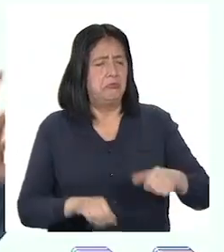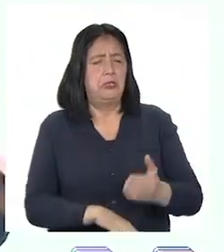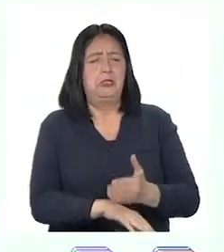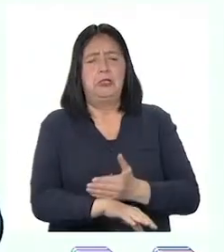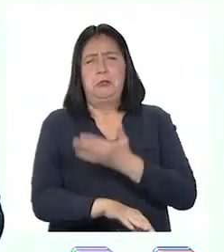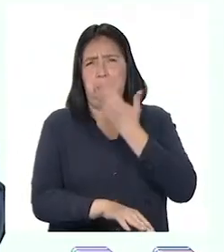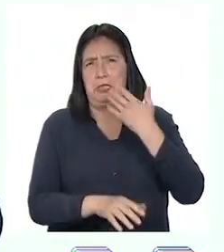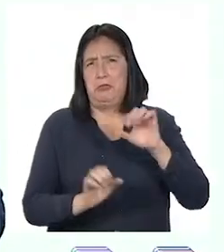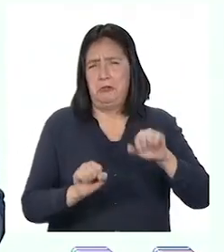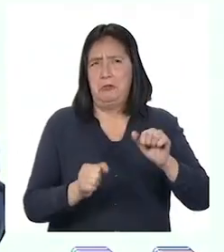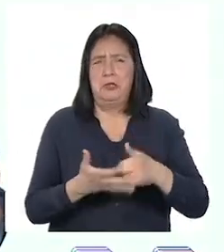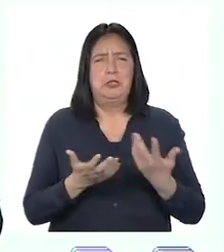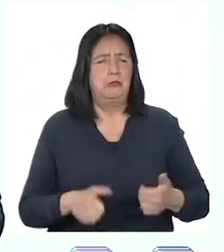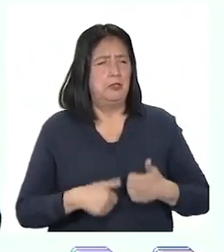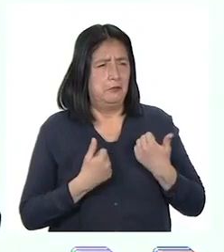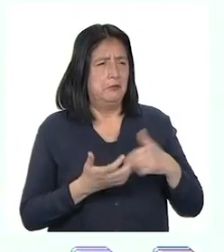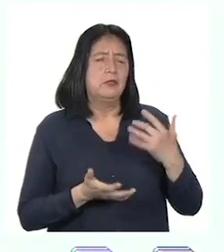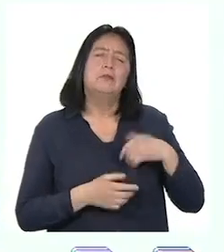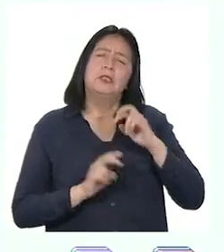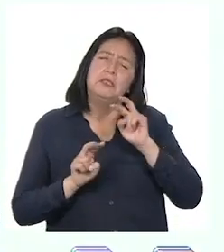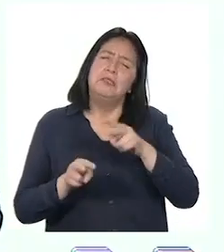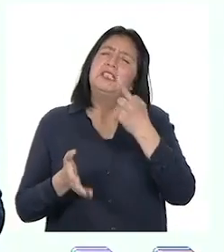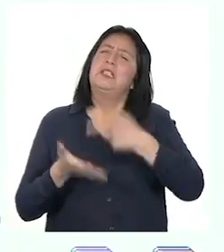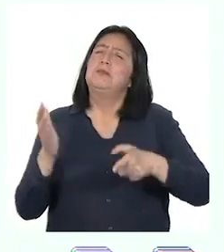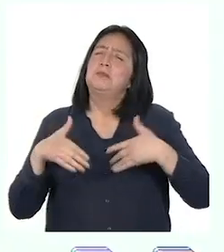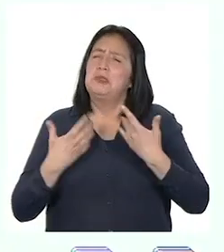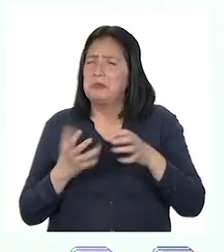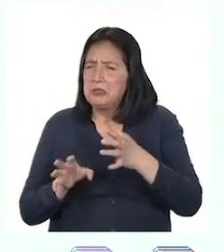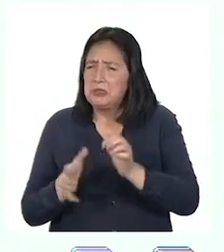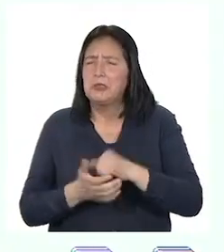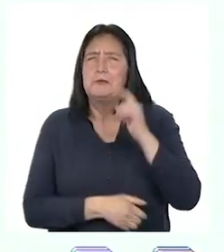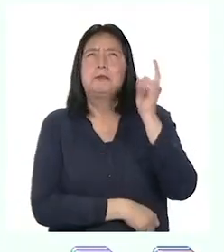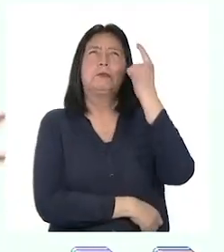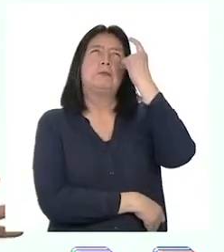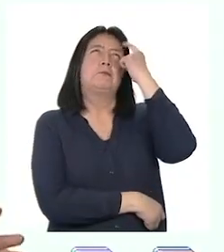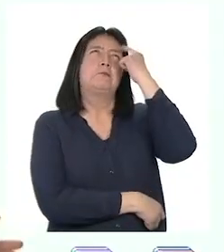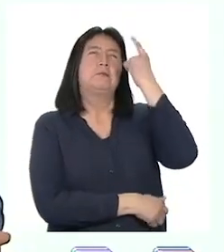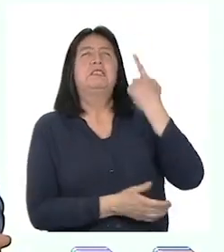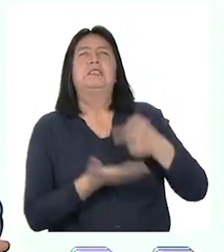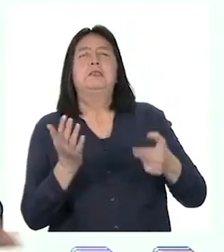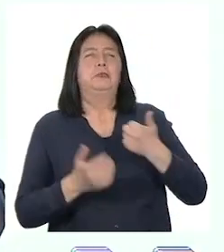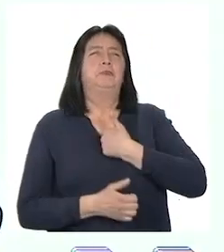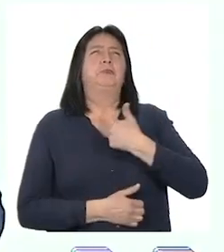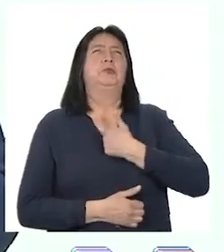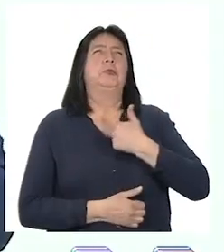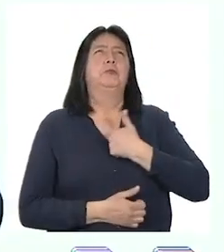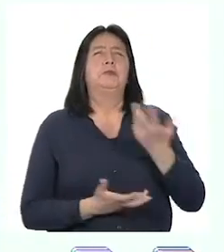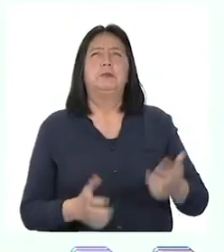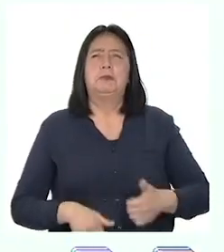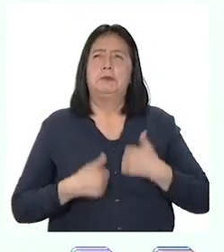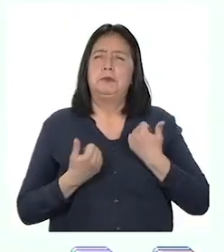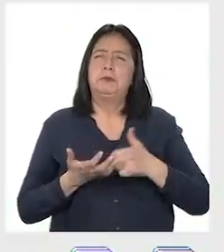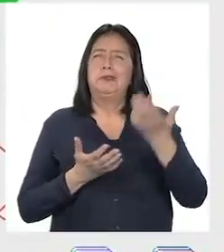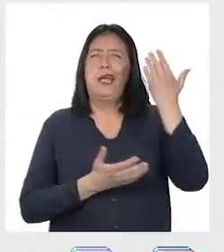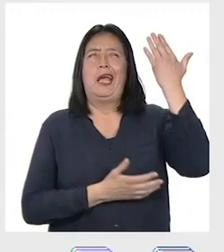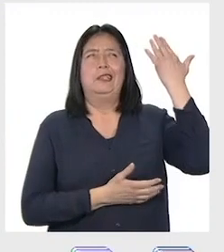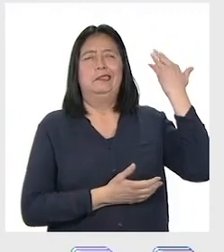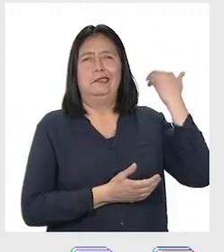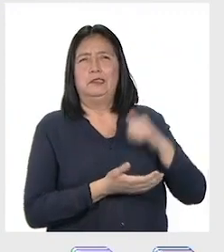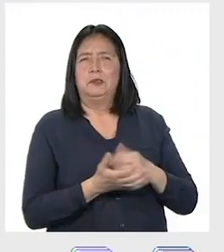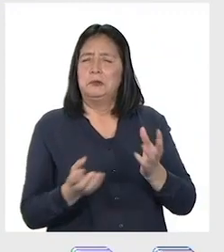mejorar. Así que para ver qué opciones tenemos, primero pensemos en lo que nosotros mismos vivimos en el pasado.